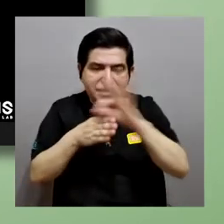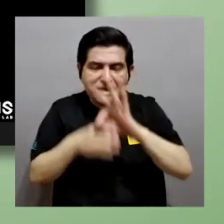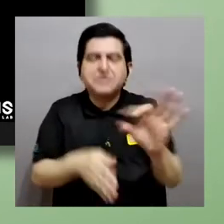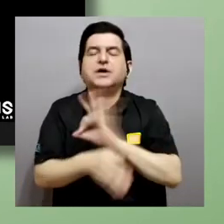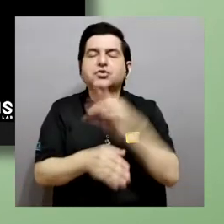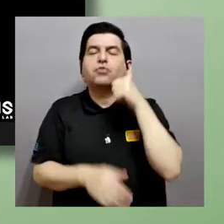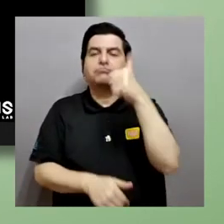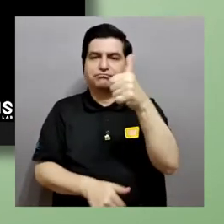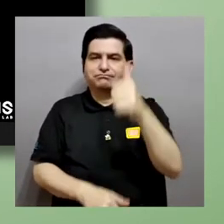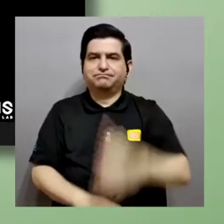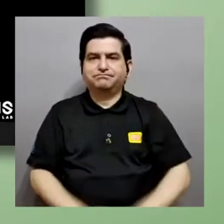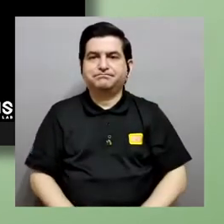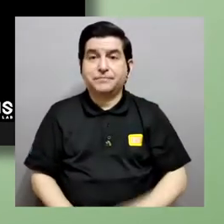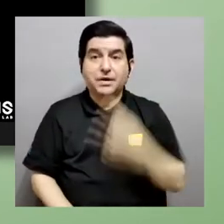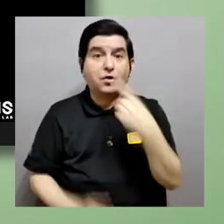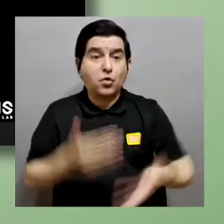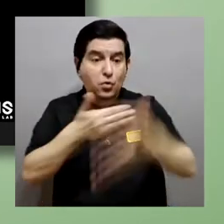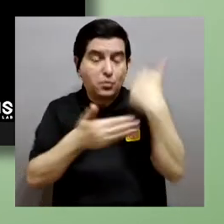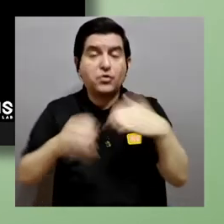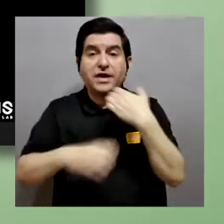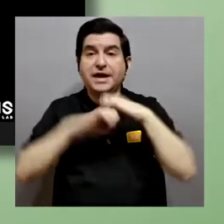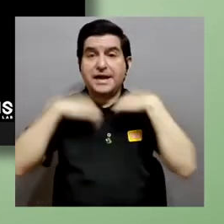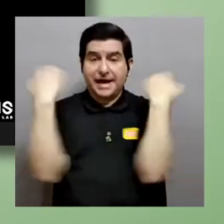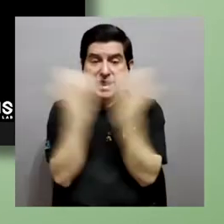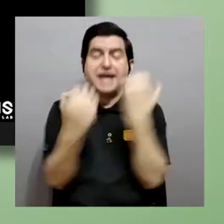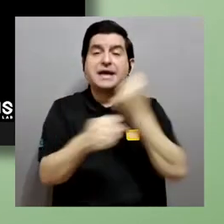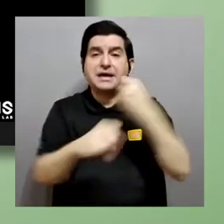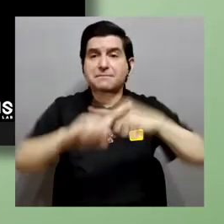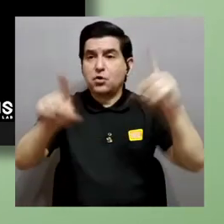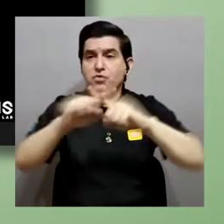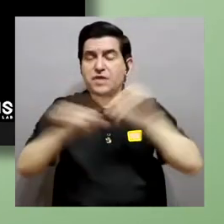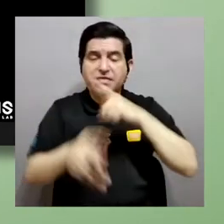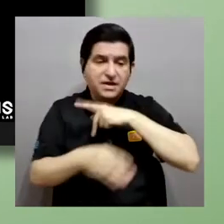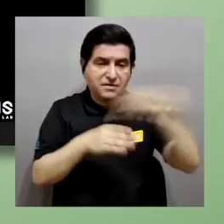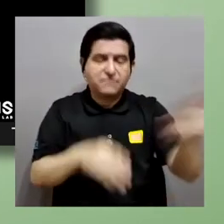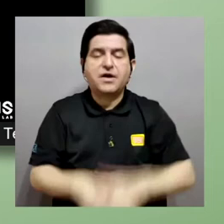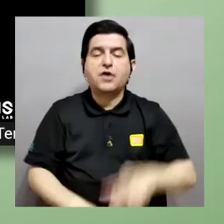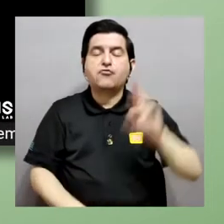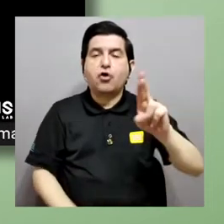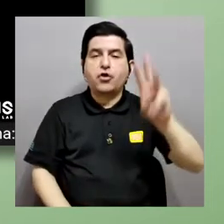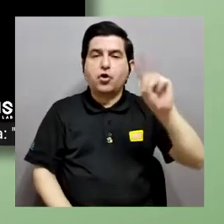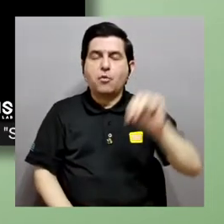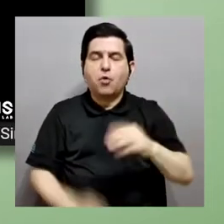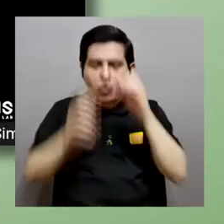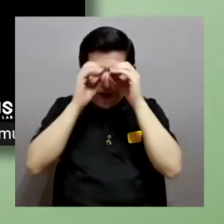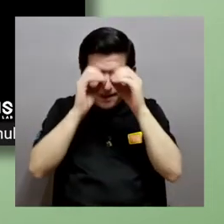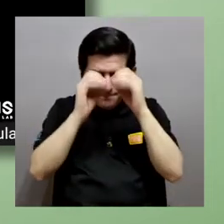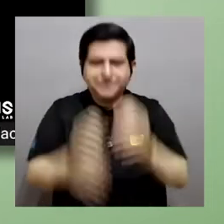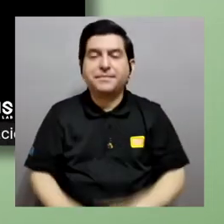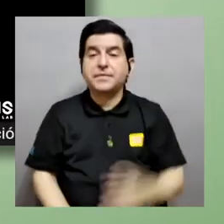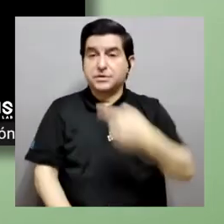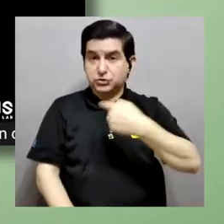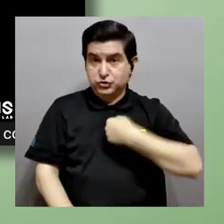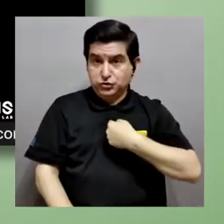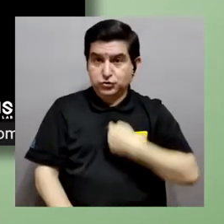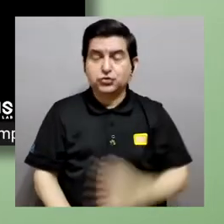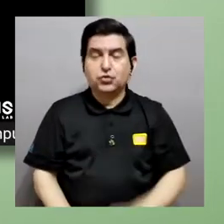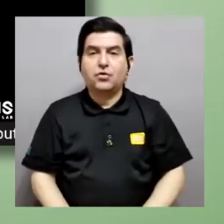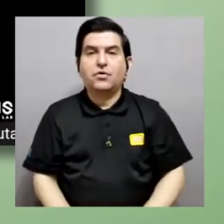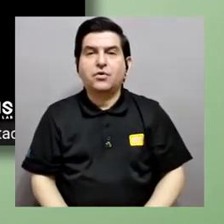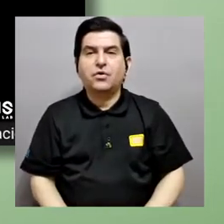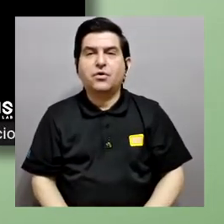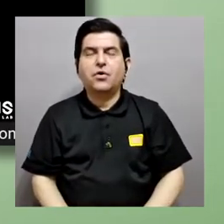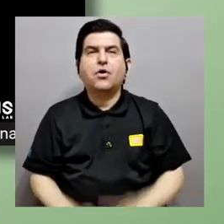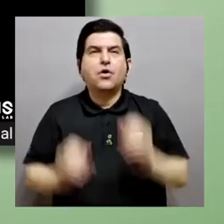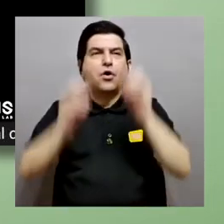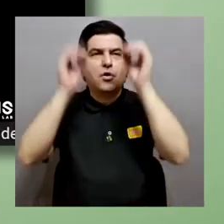Como les decía, el equipo de trabajo es transdisciplinar, ¿verdad? Rodrigo Mora, el doctor Rodrigo Mora de Micrología, mi persona, el profesor Guila Moró de la Escuela de